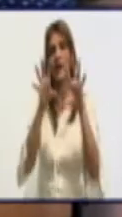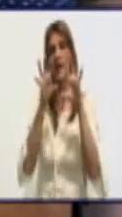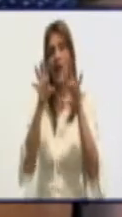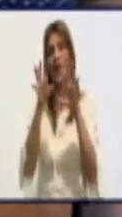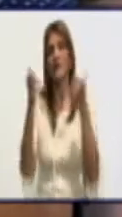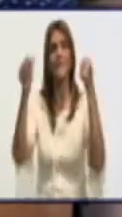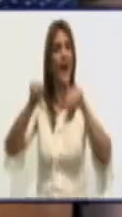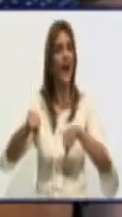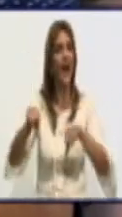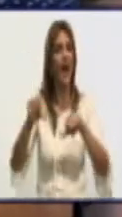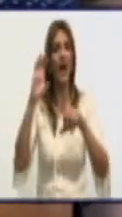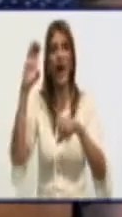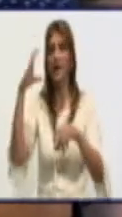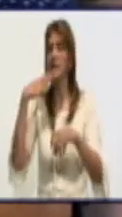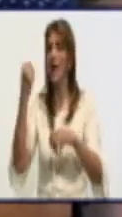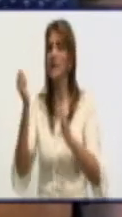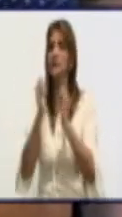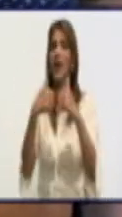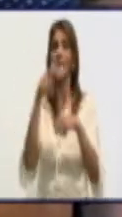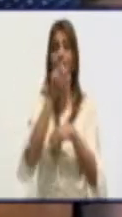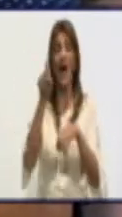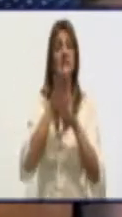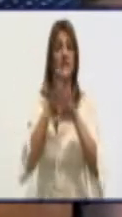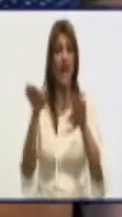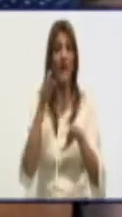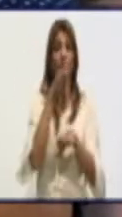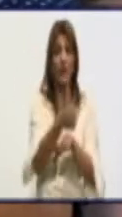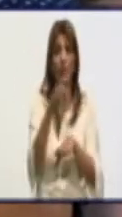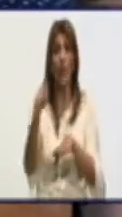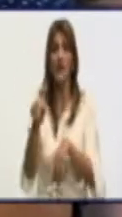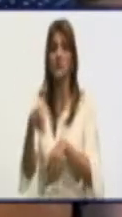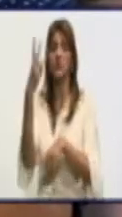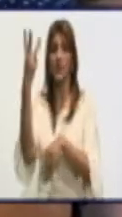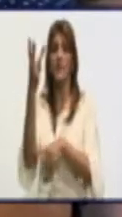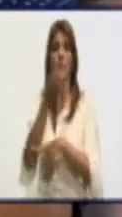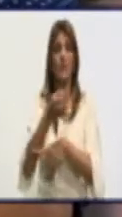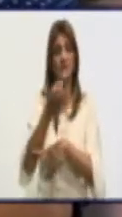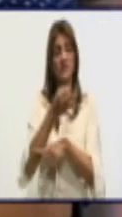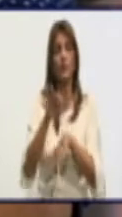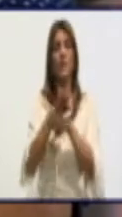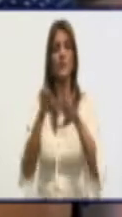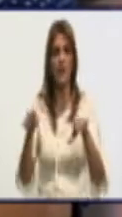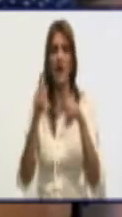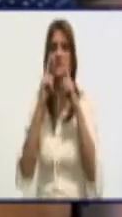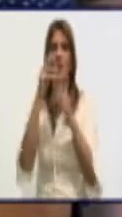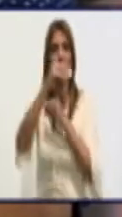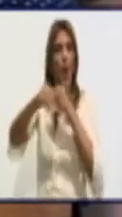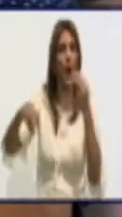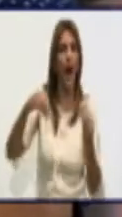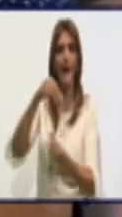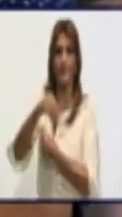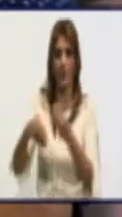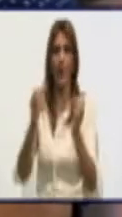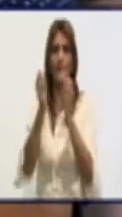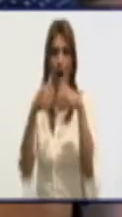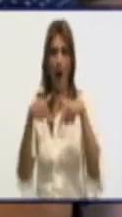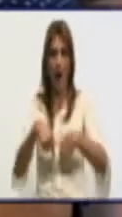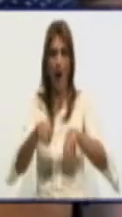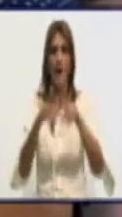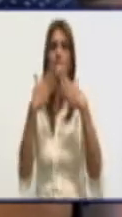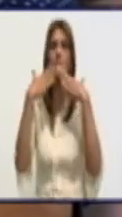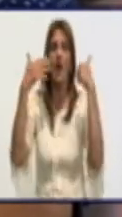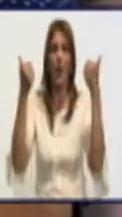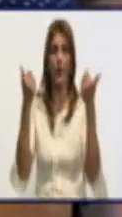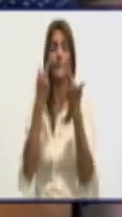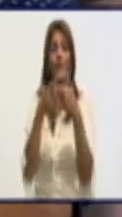calidad del pan, ya estuvimos ahí en esa unidad productiva y bueno, ha existido cambio, pero aún tenemos